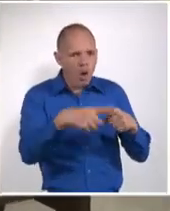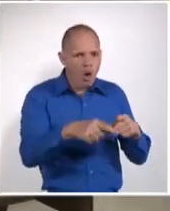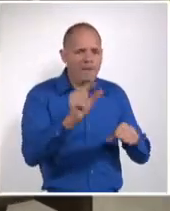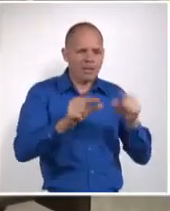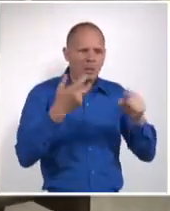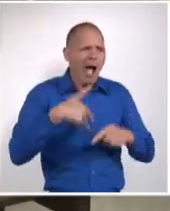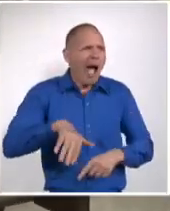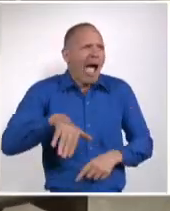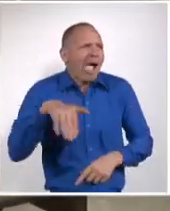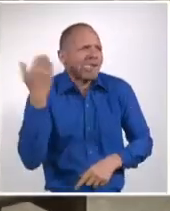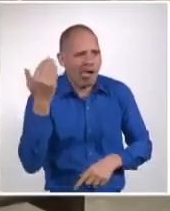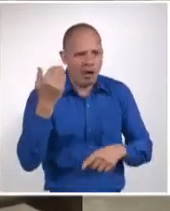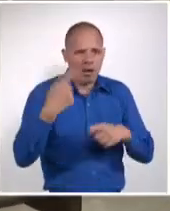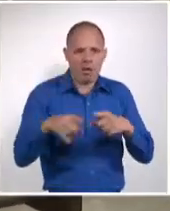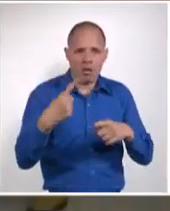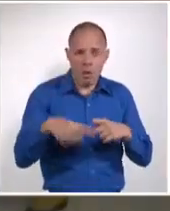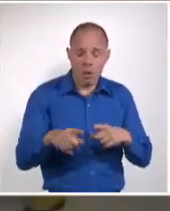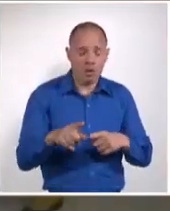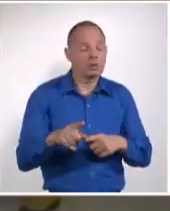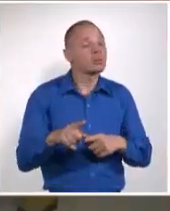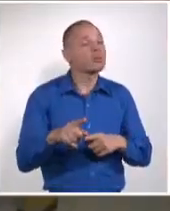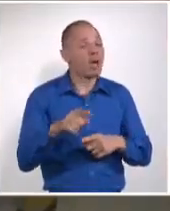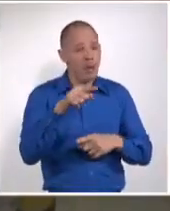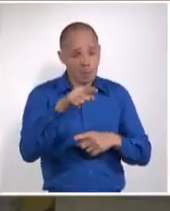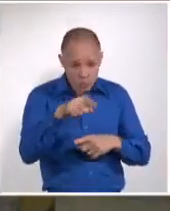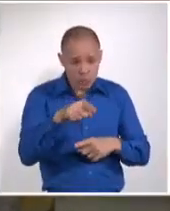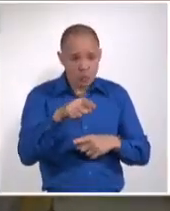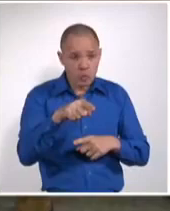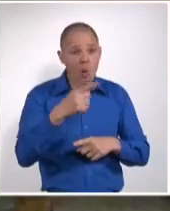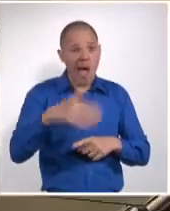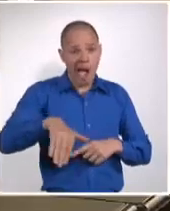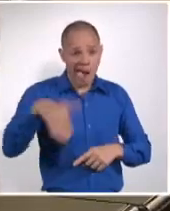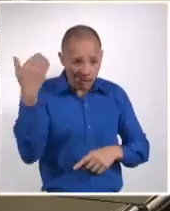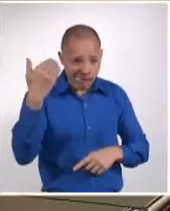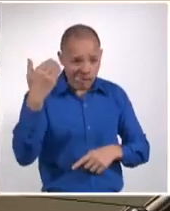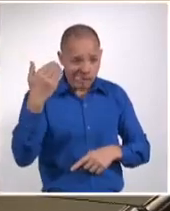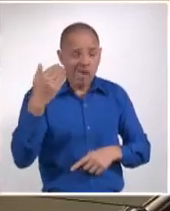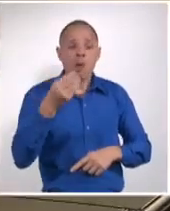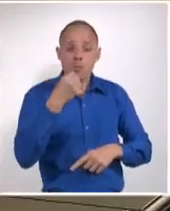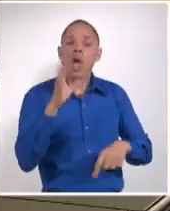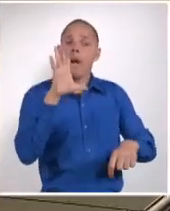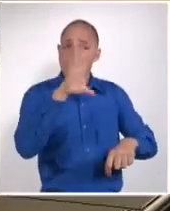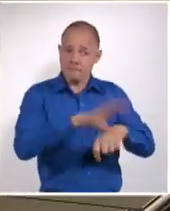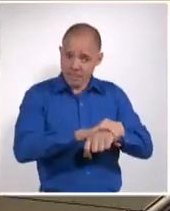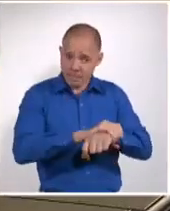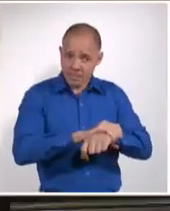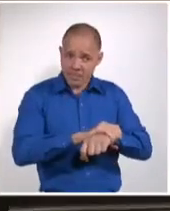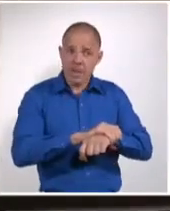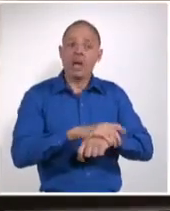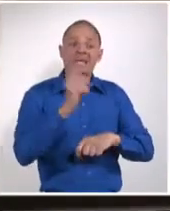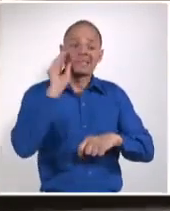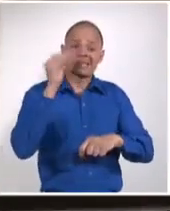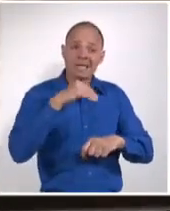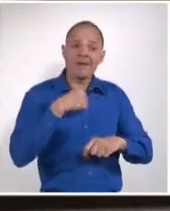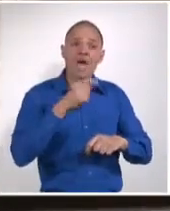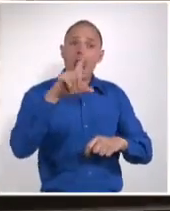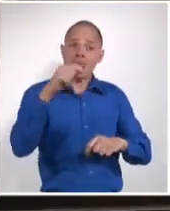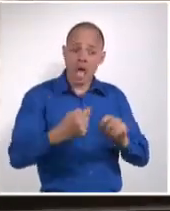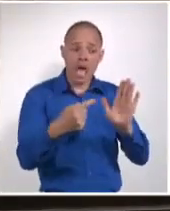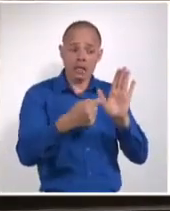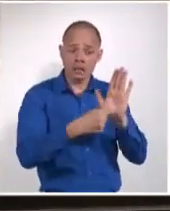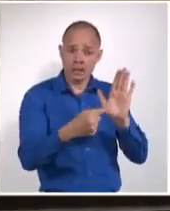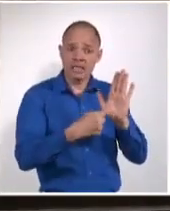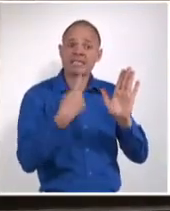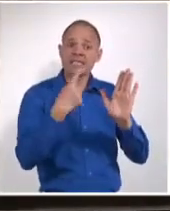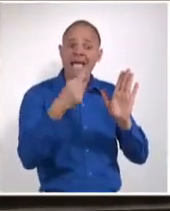agentes en el ejercicio de sus funciones previsto y sancionado en el artículo 147 del Código